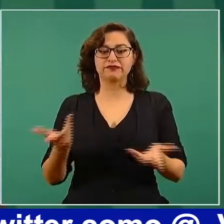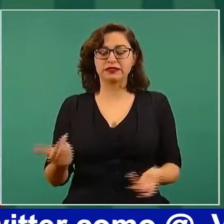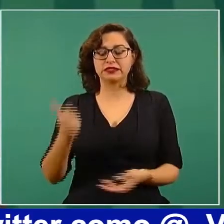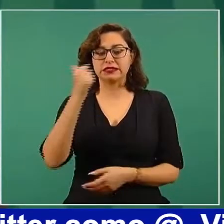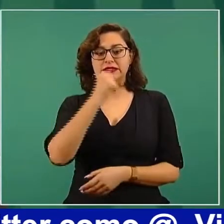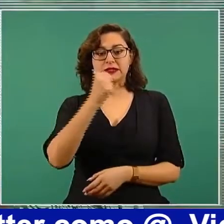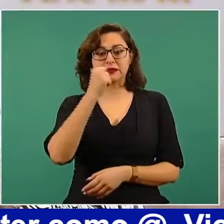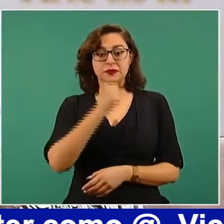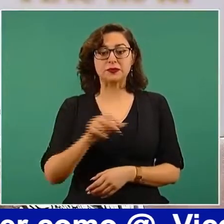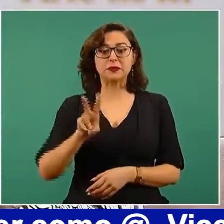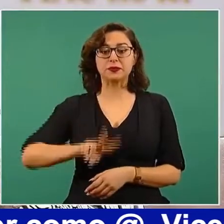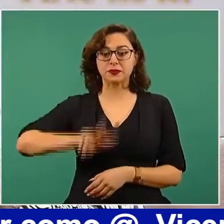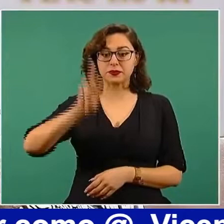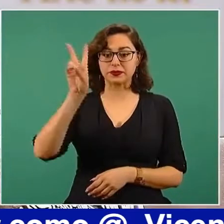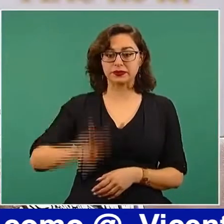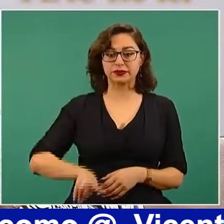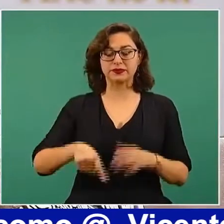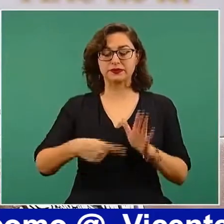verdad,